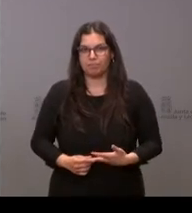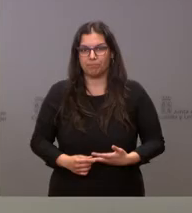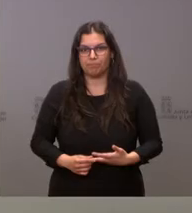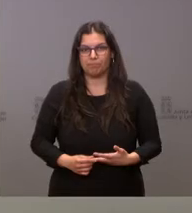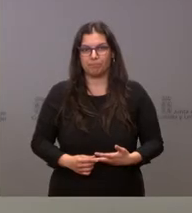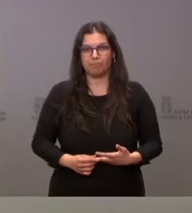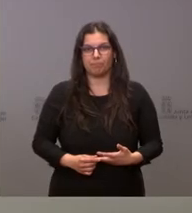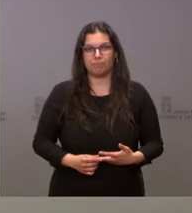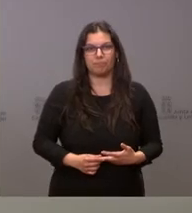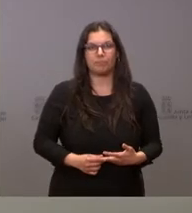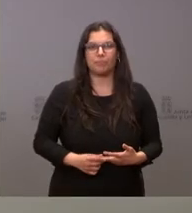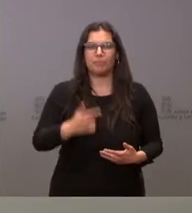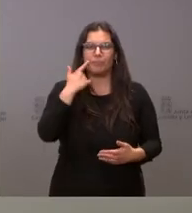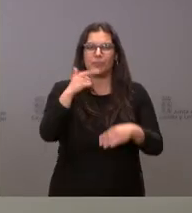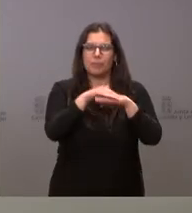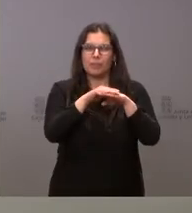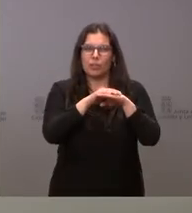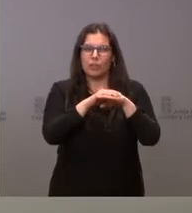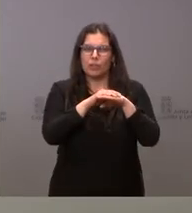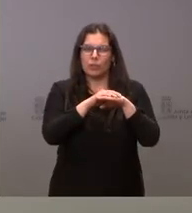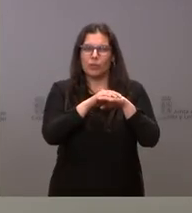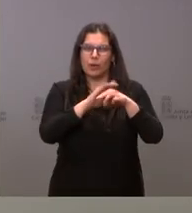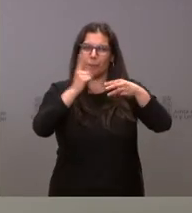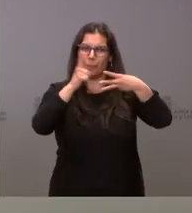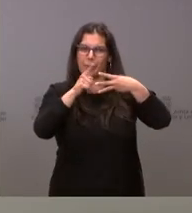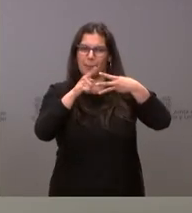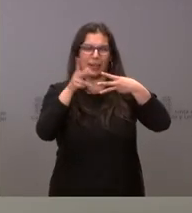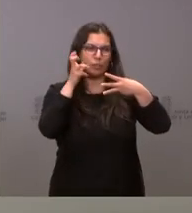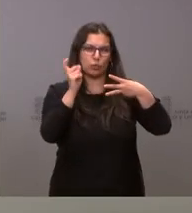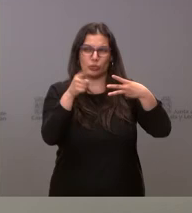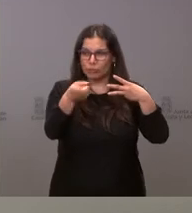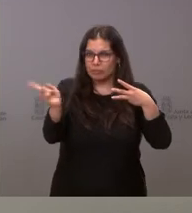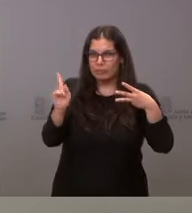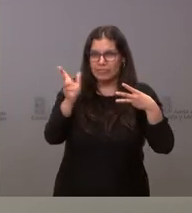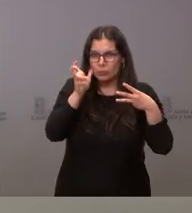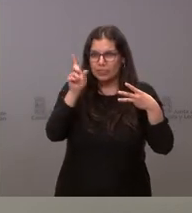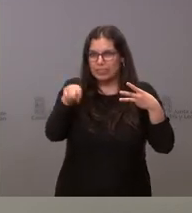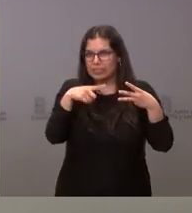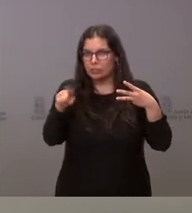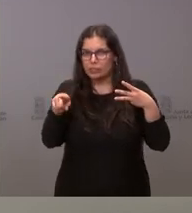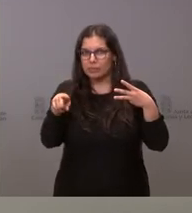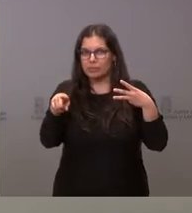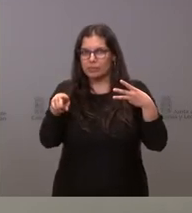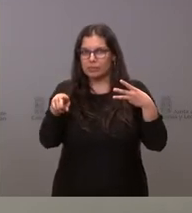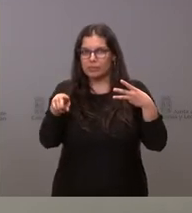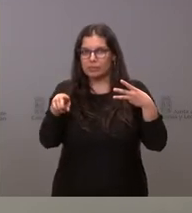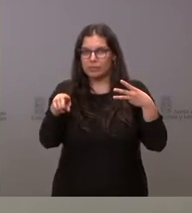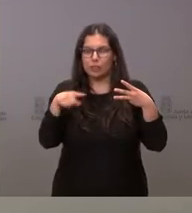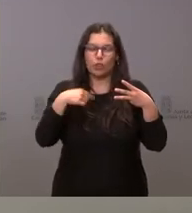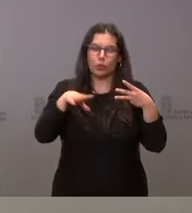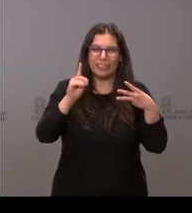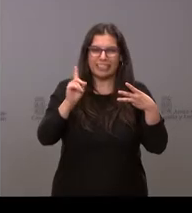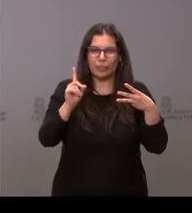No te he escuchado esto. Encarna, la primera pregunta. No sé si la habéis escuchado aquí vosotros. No, la he escuchado, pero la he entendido.